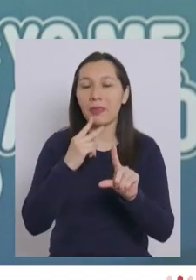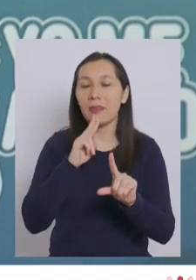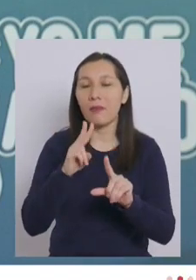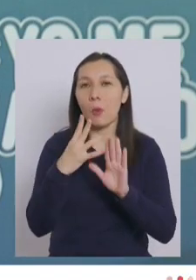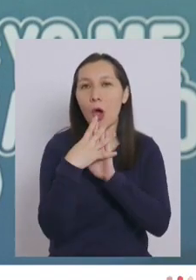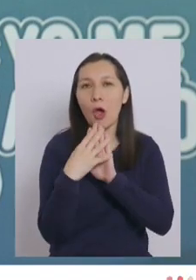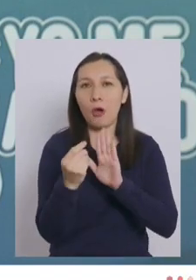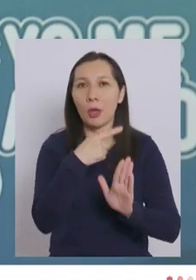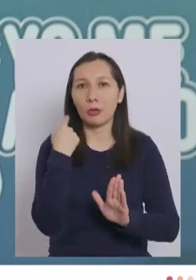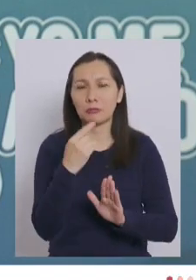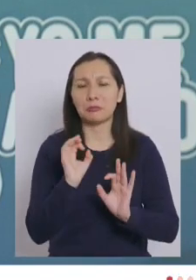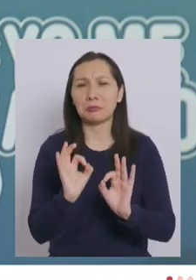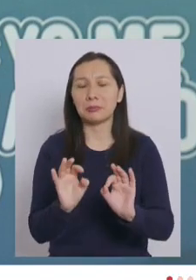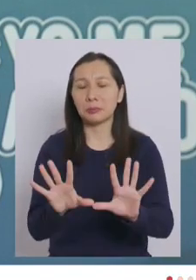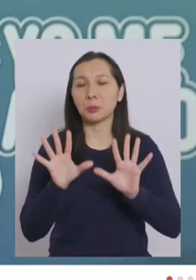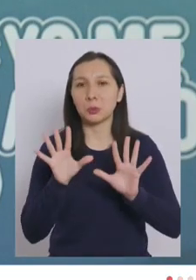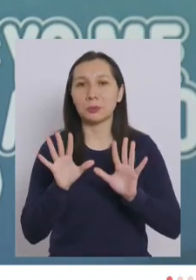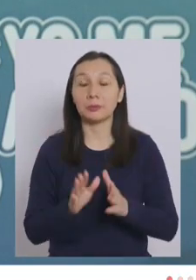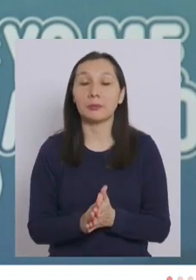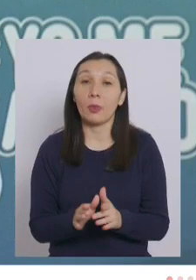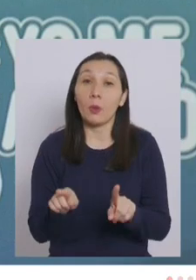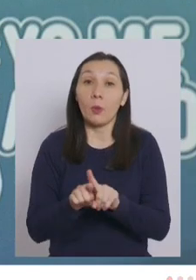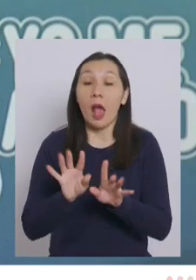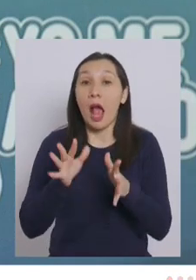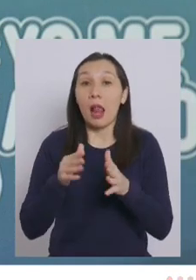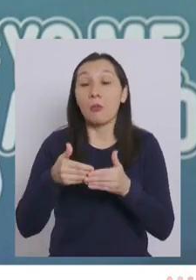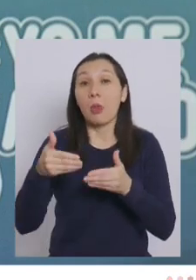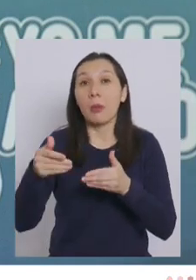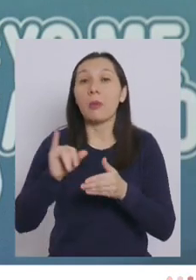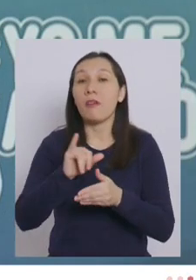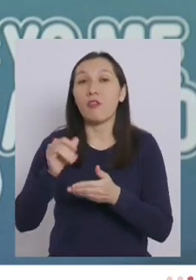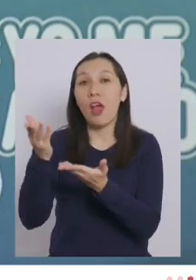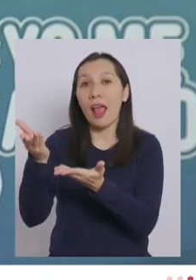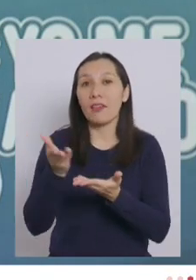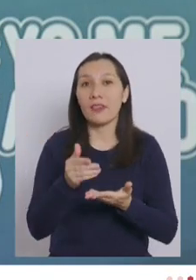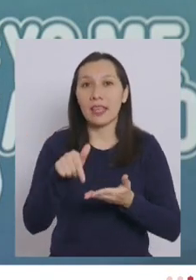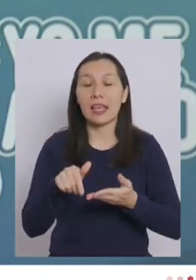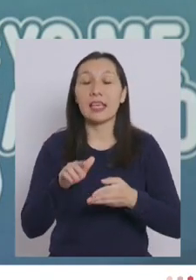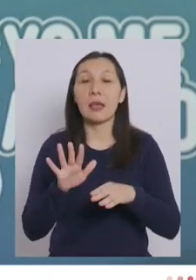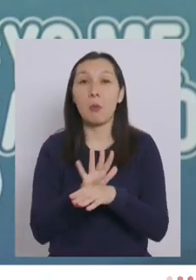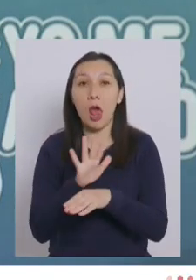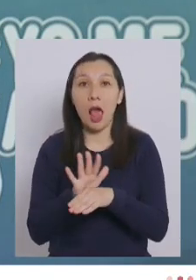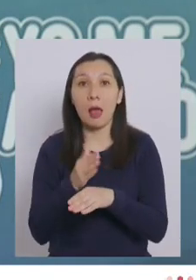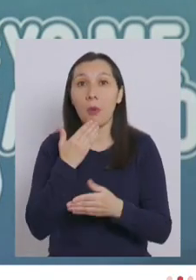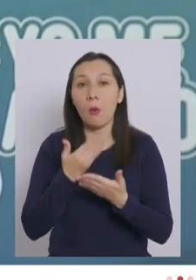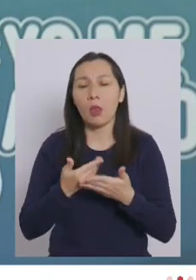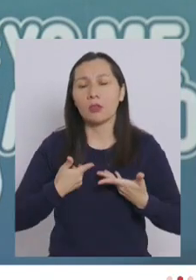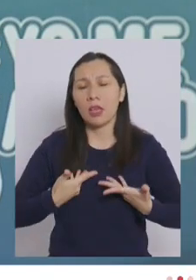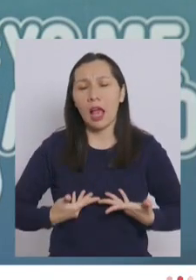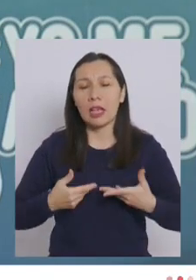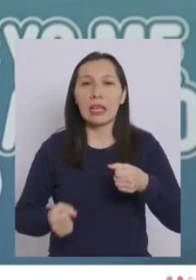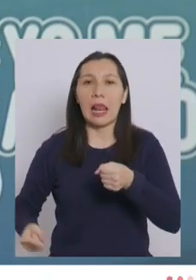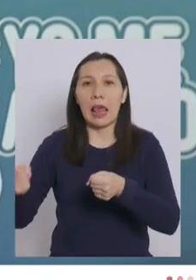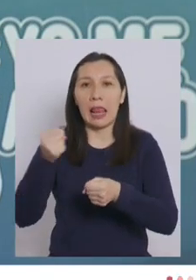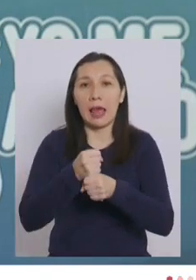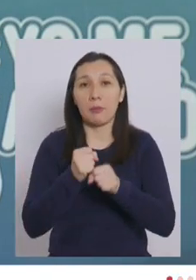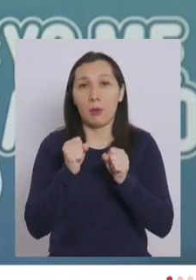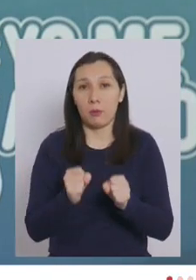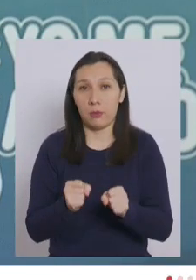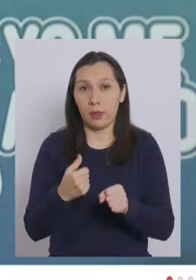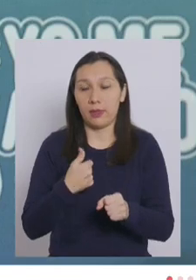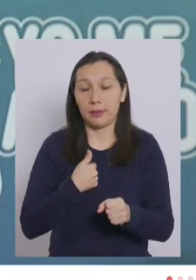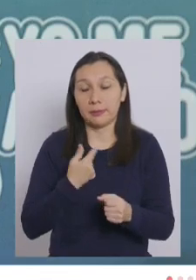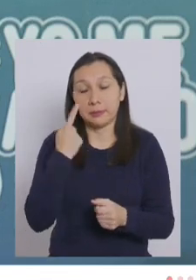brillantemente. Así que a lo mejor en algún momento lo voy a invitar aquí al programa cuando yo esté cansado y me pueda reemplazar.